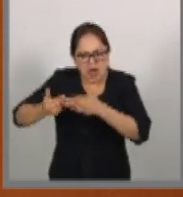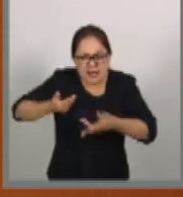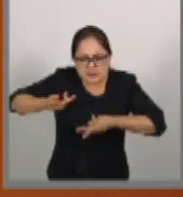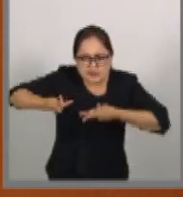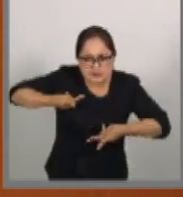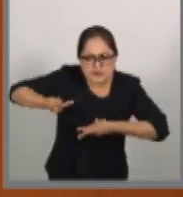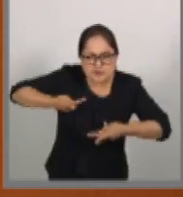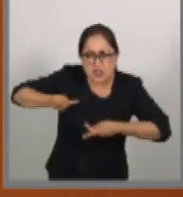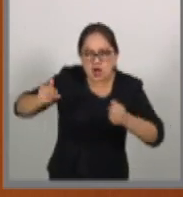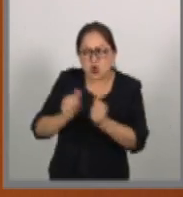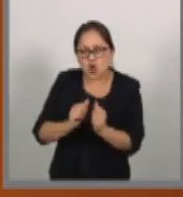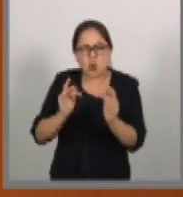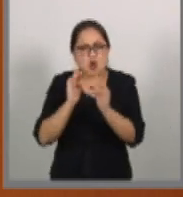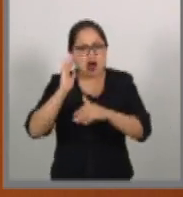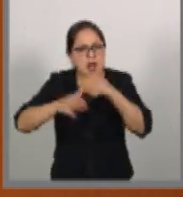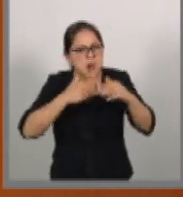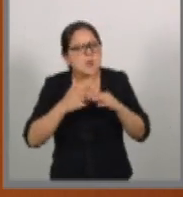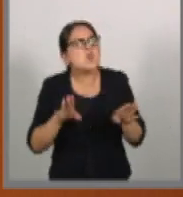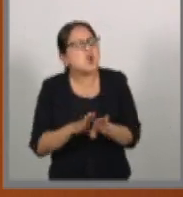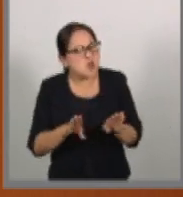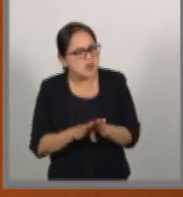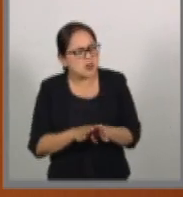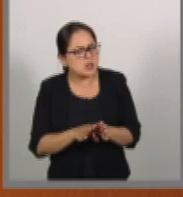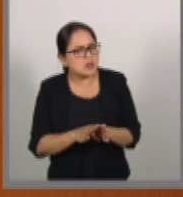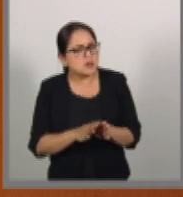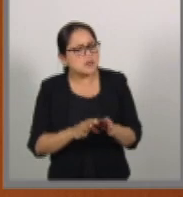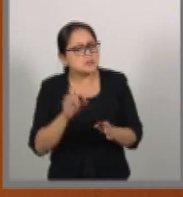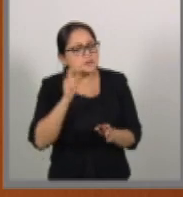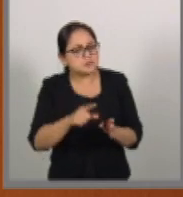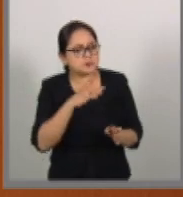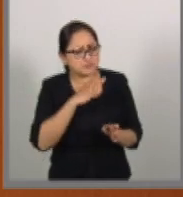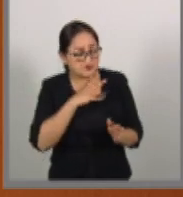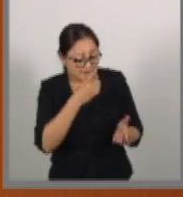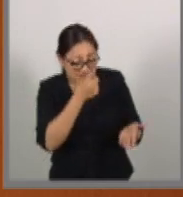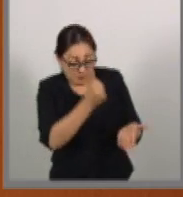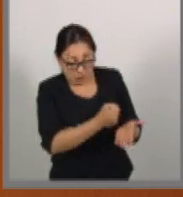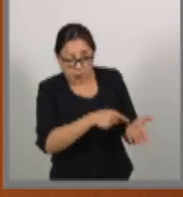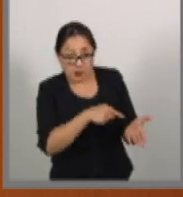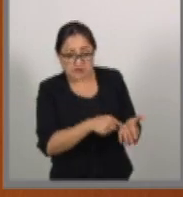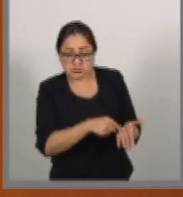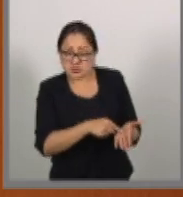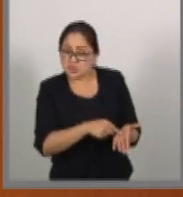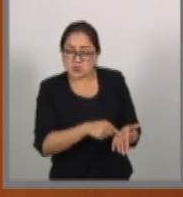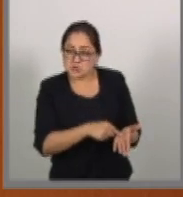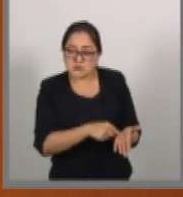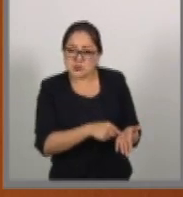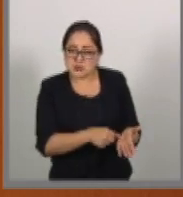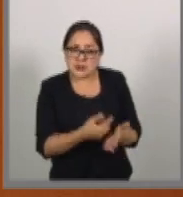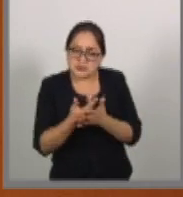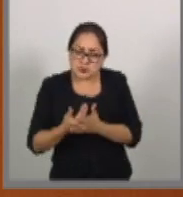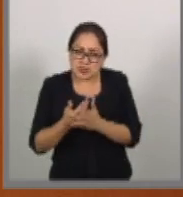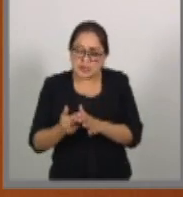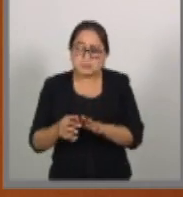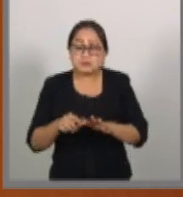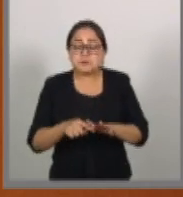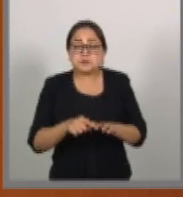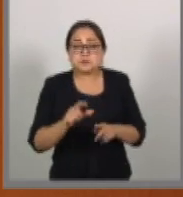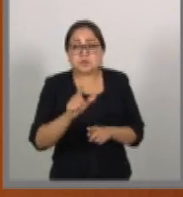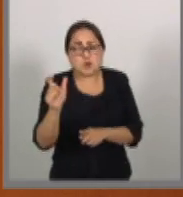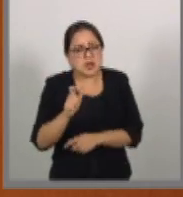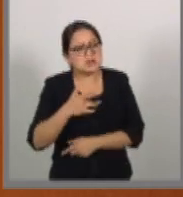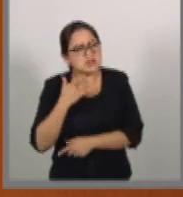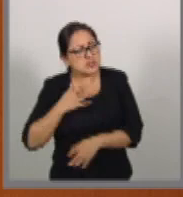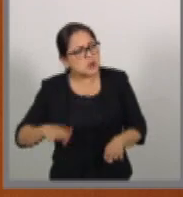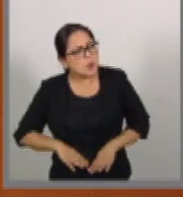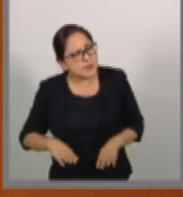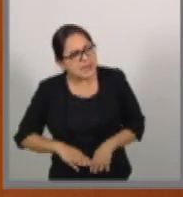global y posponer esta aprobación hasta el momento en que más nos convenga?